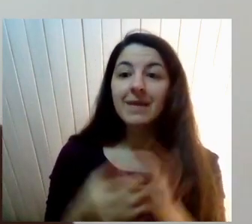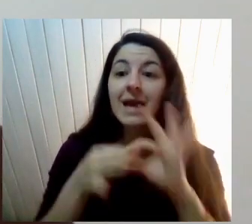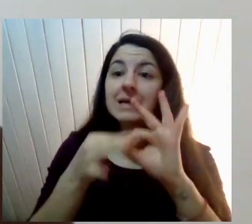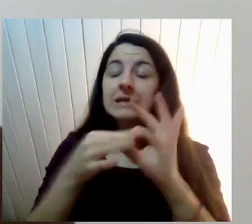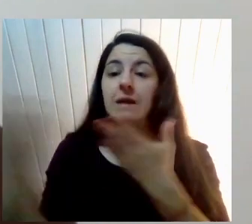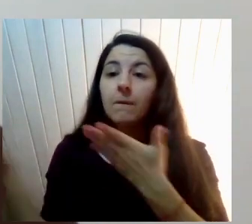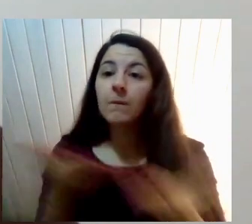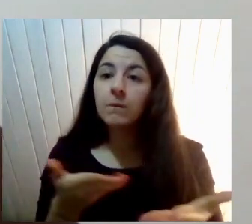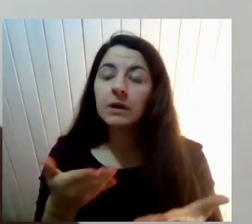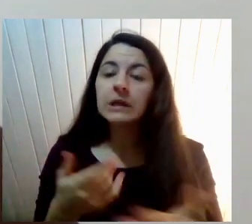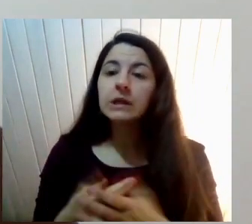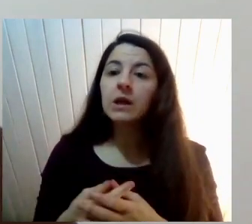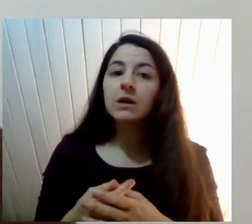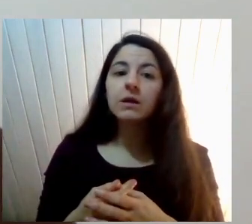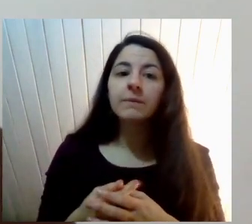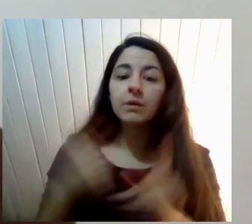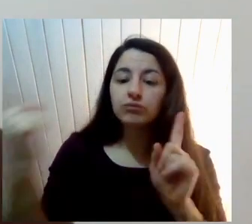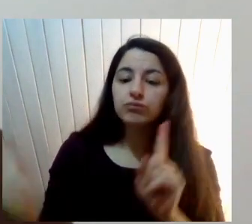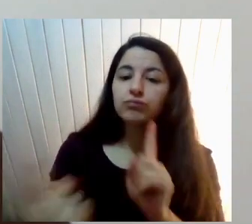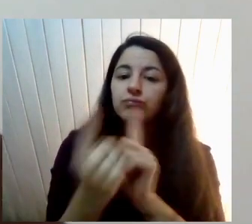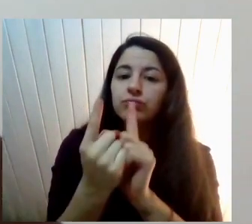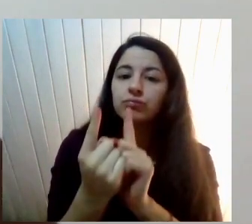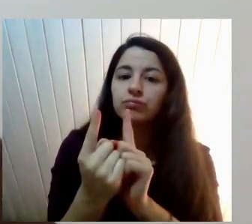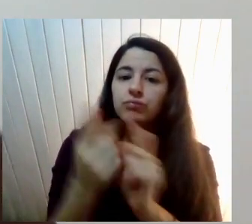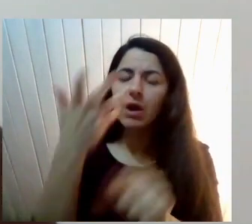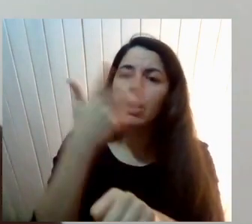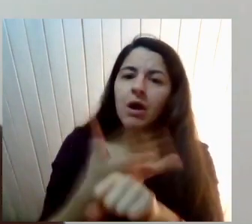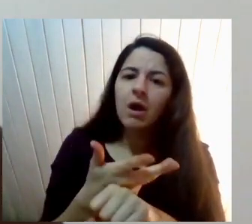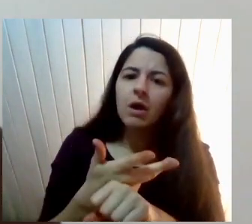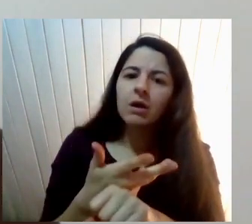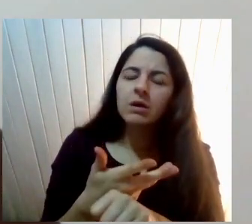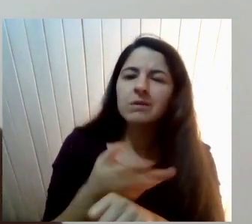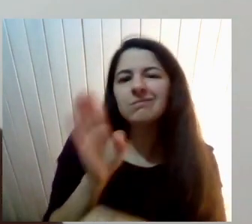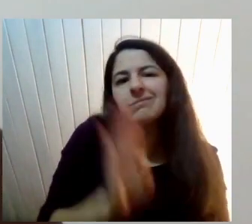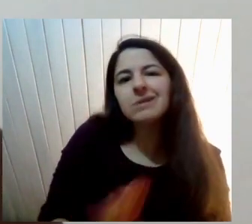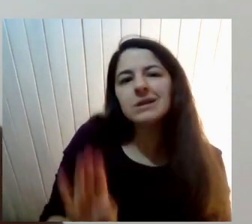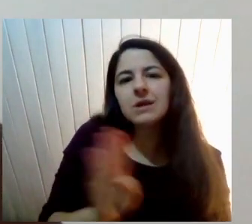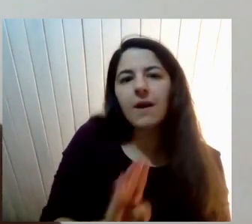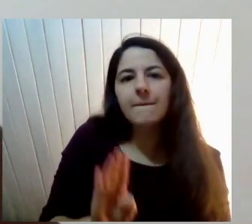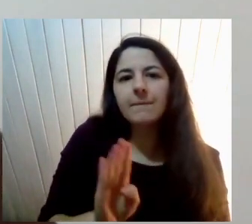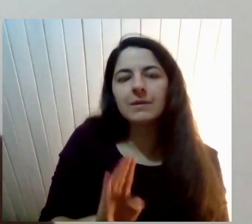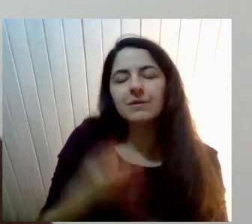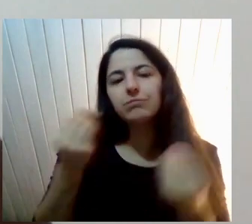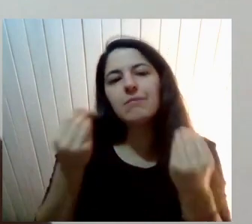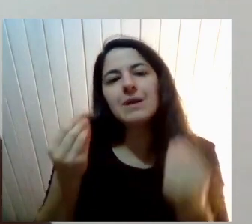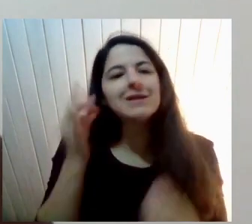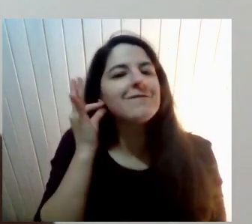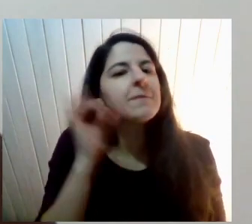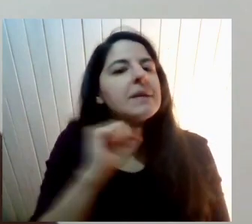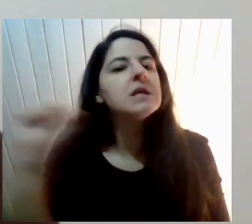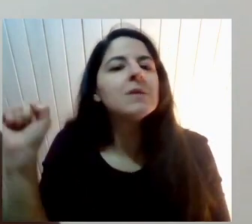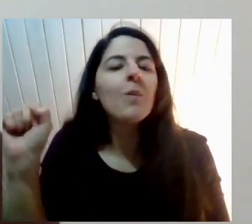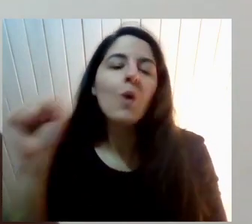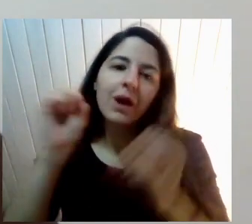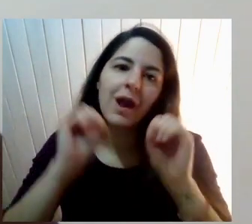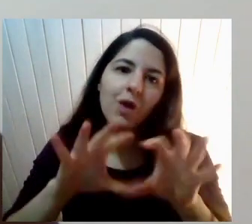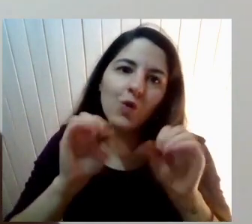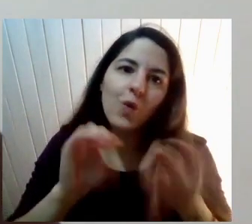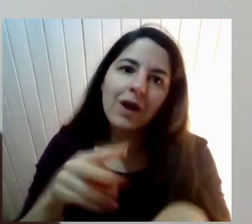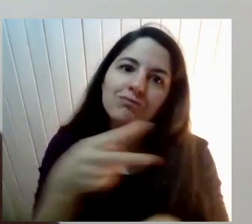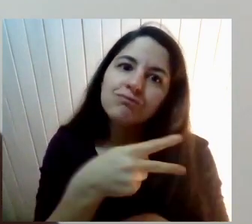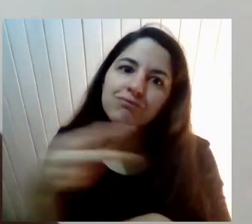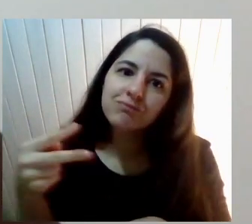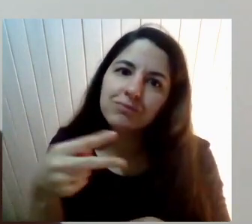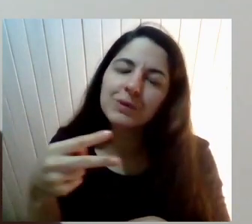encuentro Se produce Básicamente Lo que ha pasado Con el feminismo Y la educación no sexista Que sea realmente Un espacio de